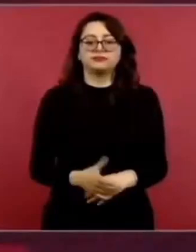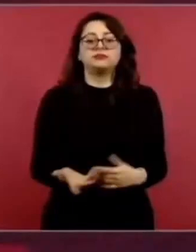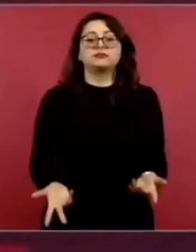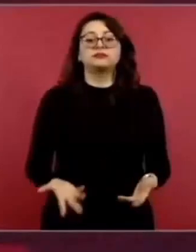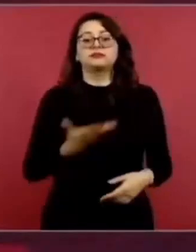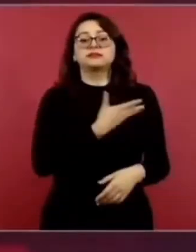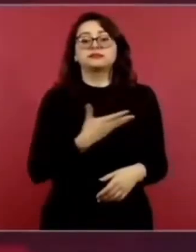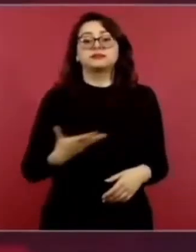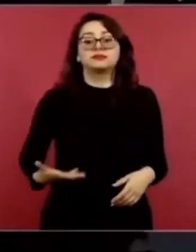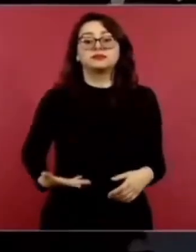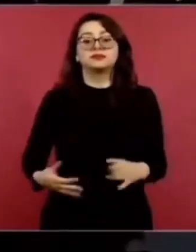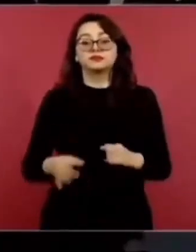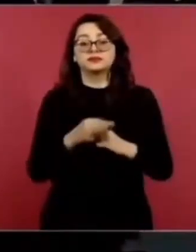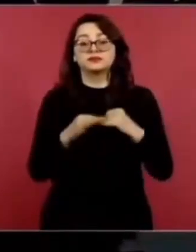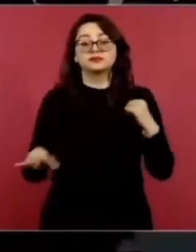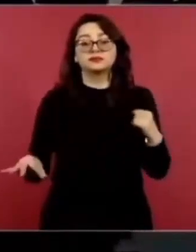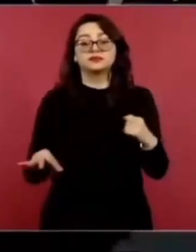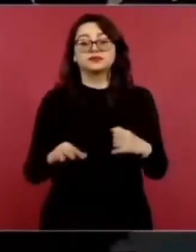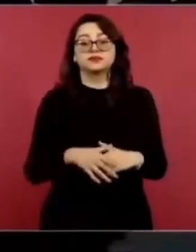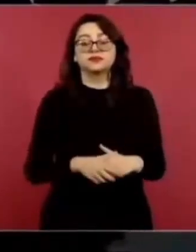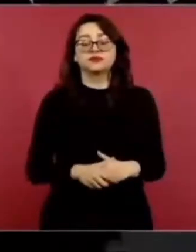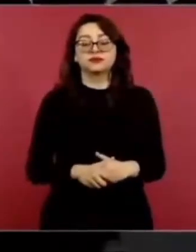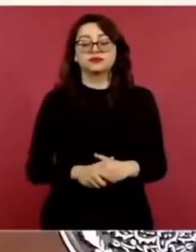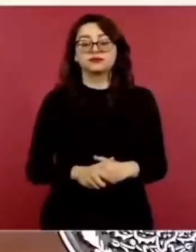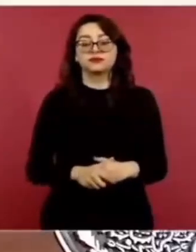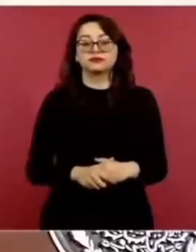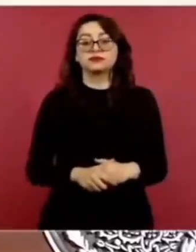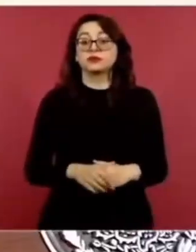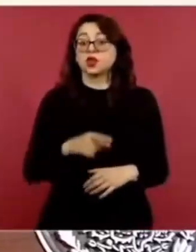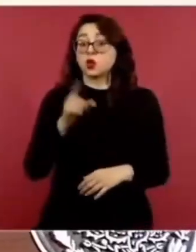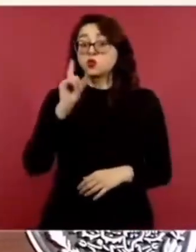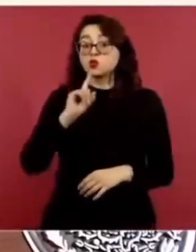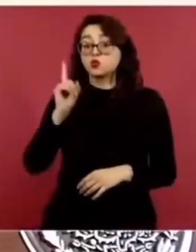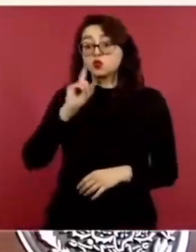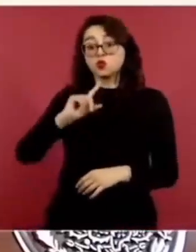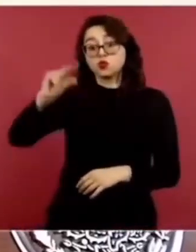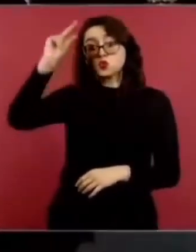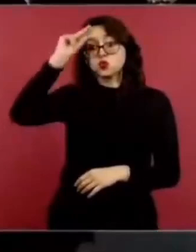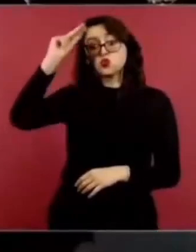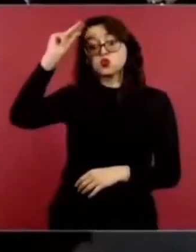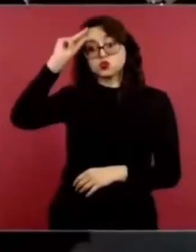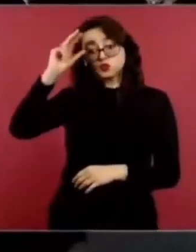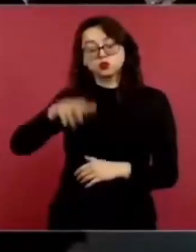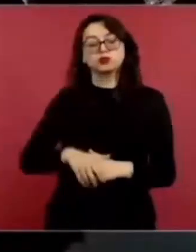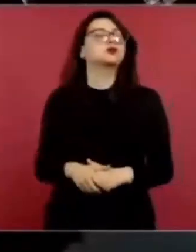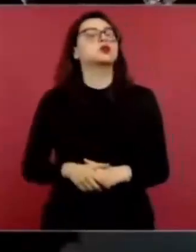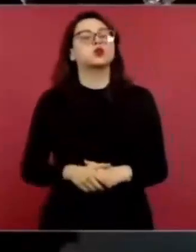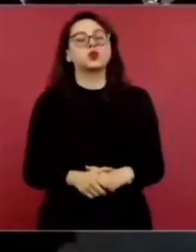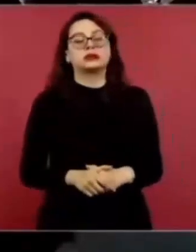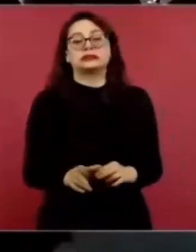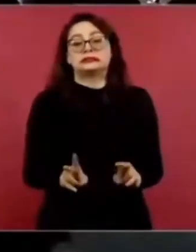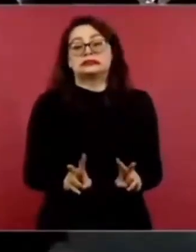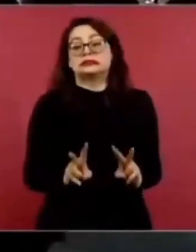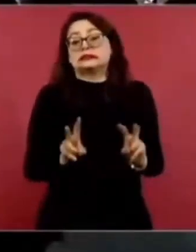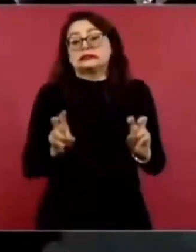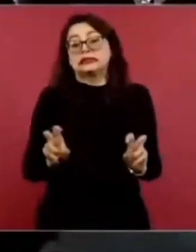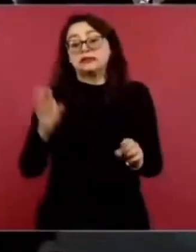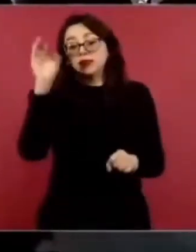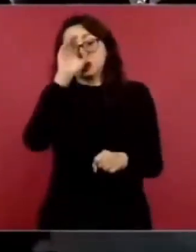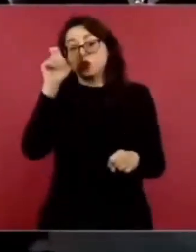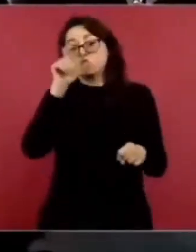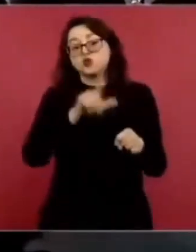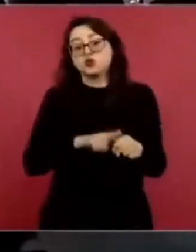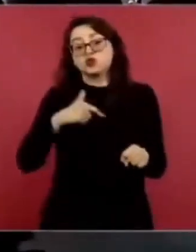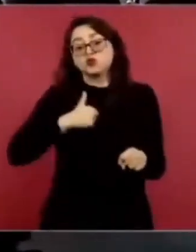presidente, nada más decir una cuotación cultural al margen de los temas que estamos platicando. Mire,